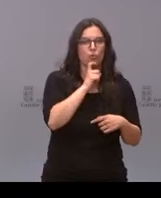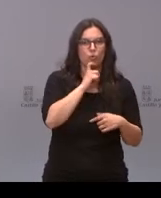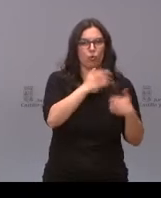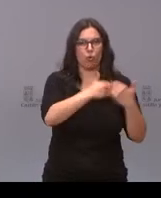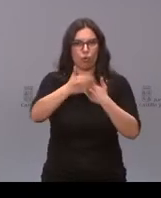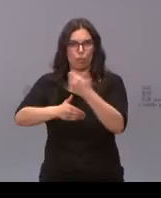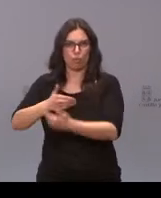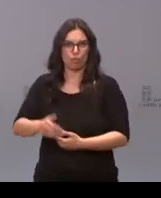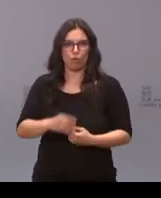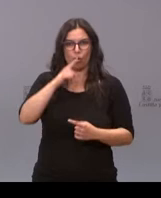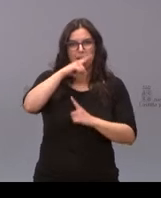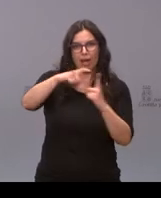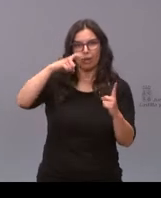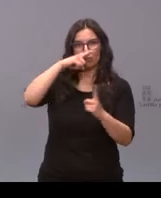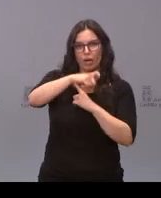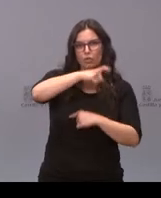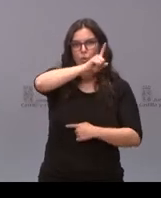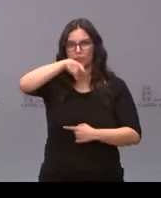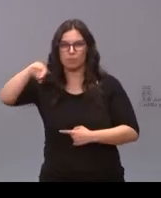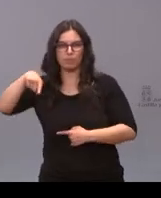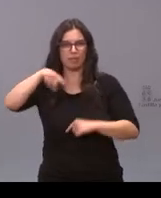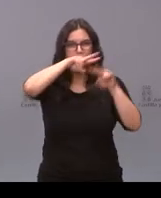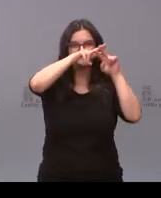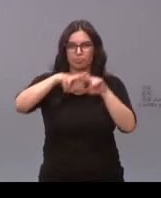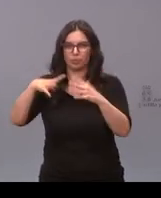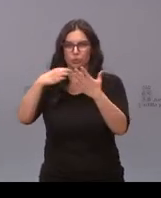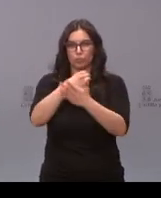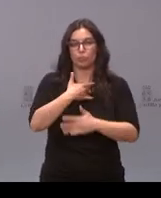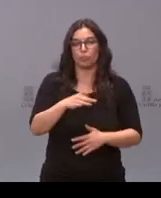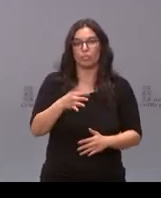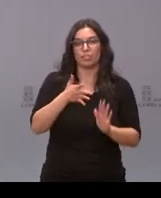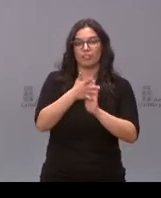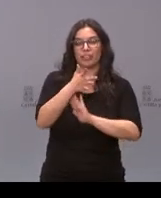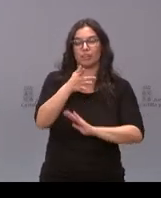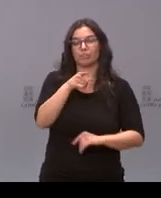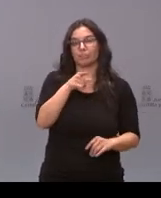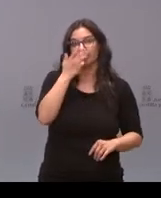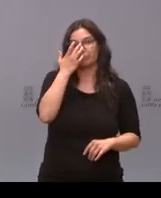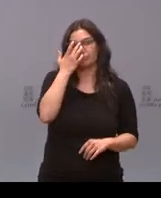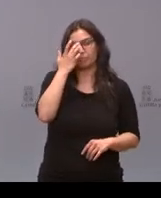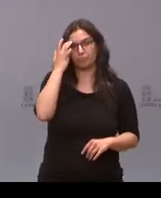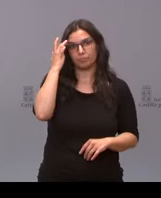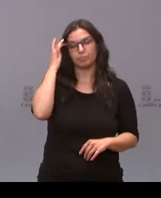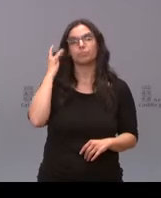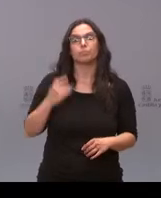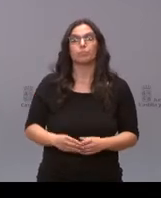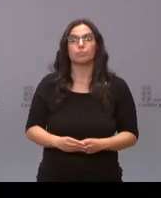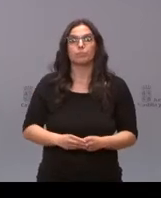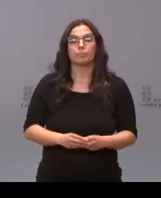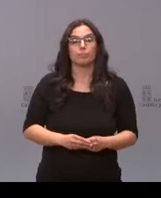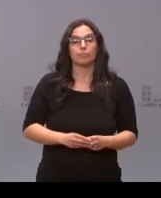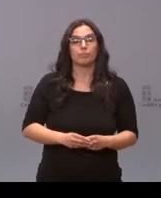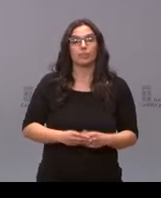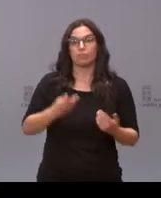año a año, mes a mes. Se trata, por tanto, también la filiación de que todos ustedes,